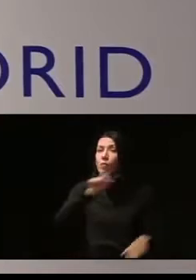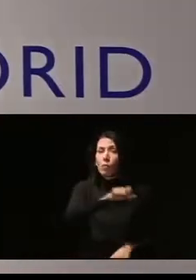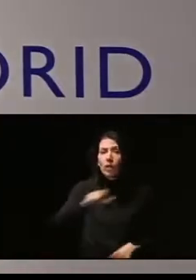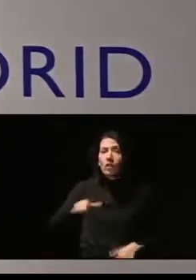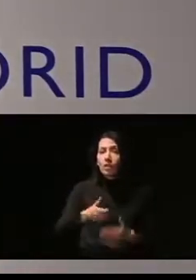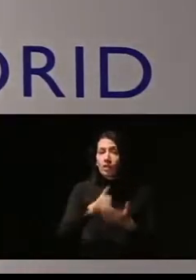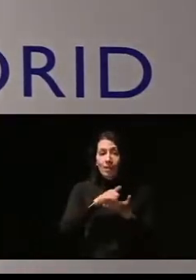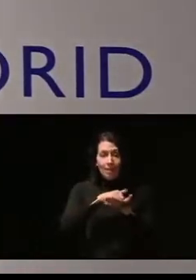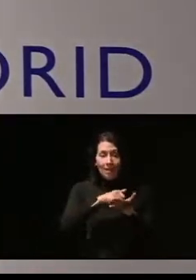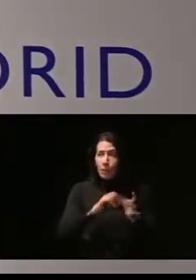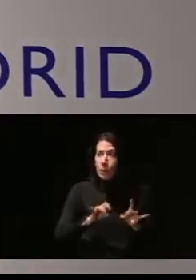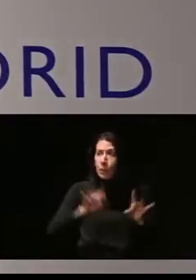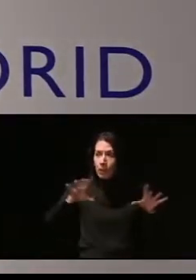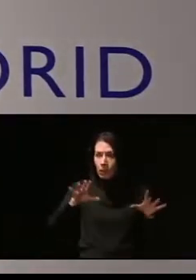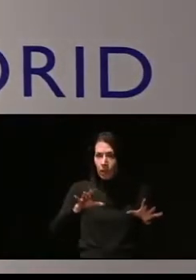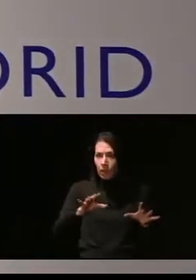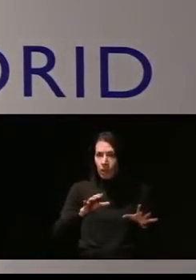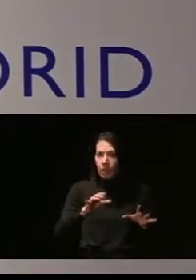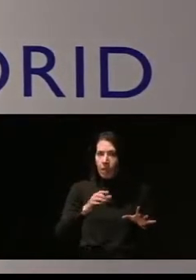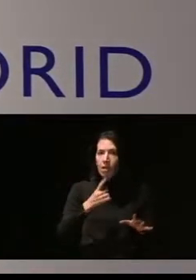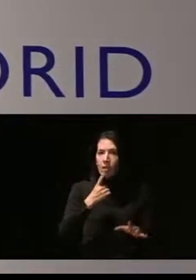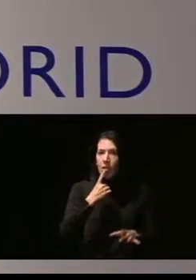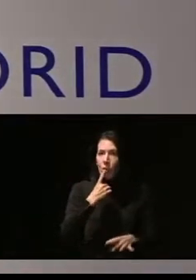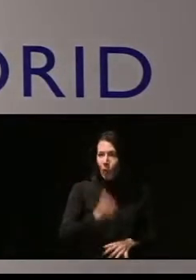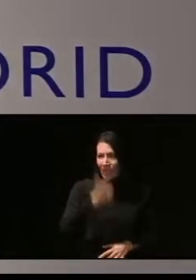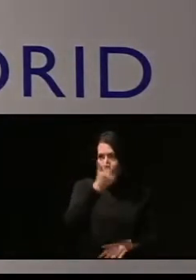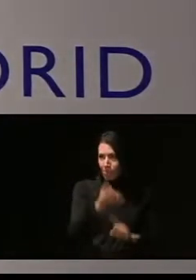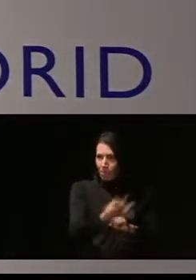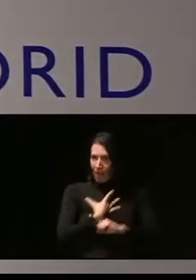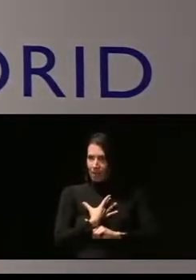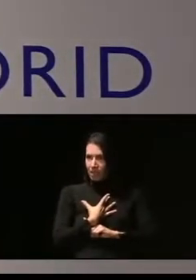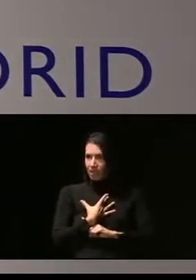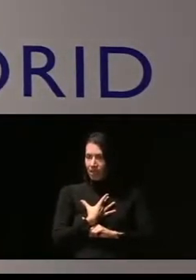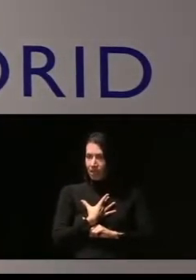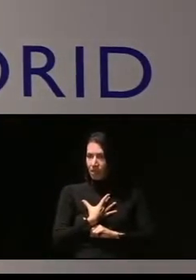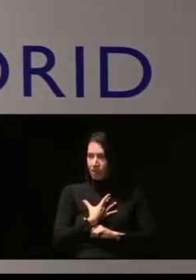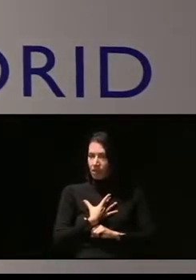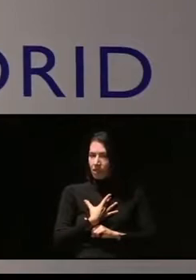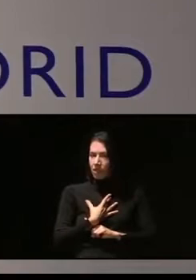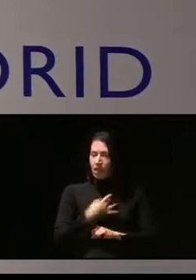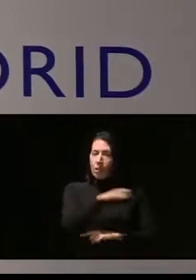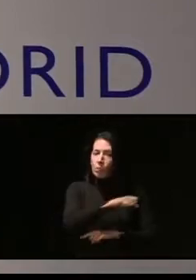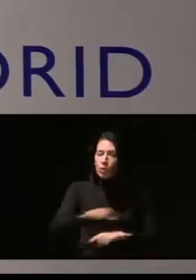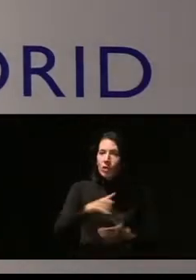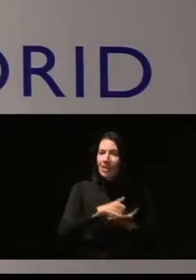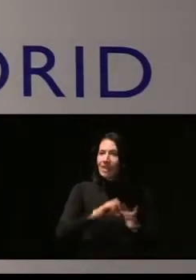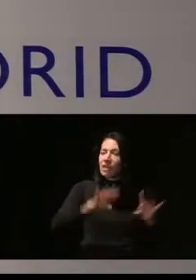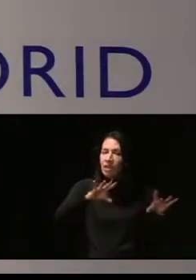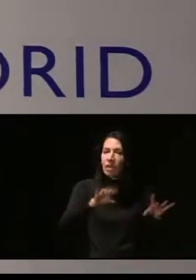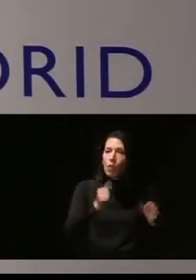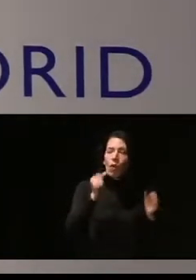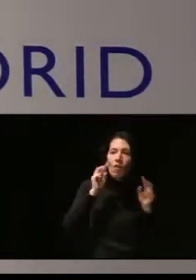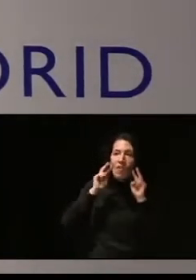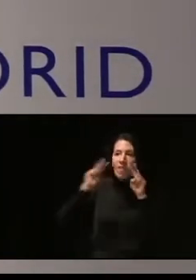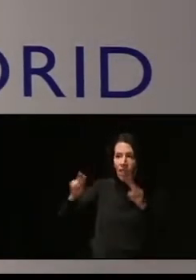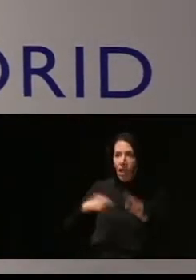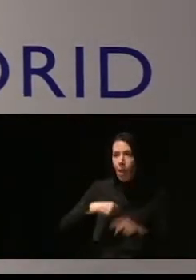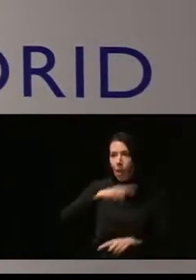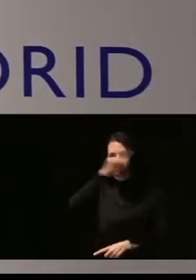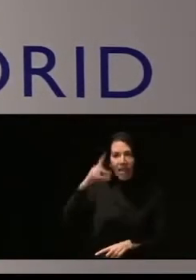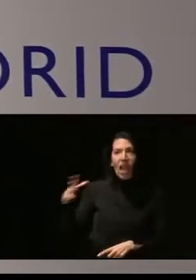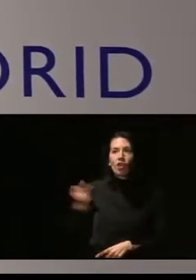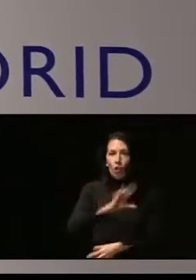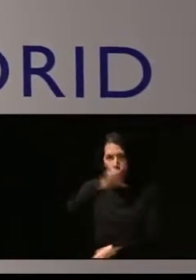personas vulnerables, que lo tienen un poquito más difícil que lo tenemos el resto, vean ese Madrid donde todos tenemos